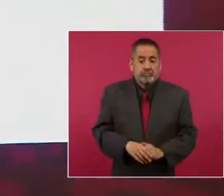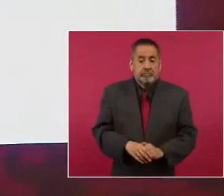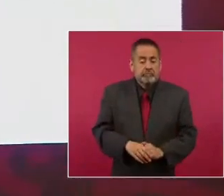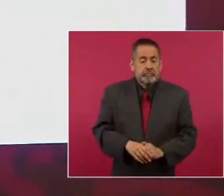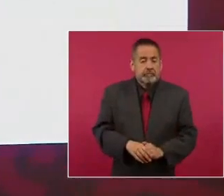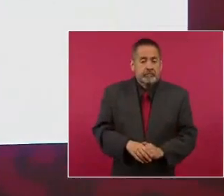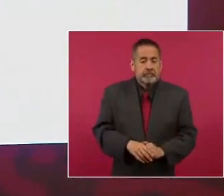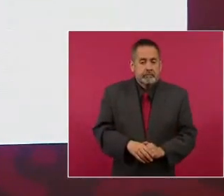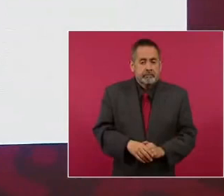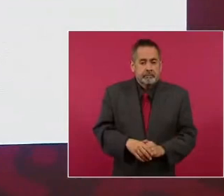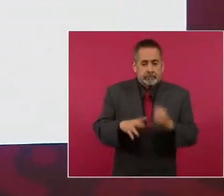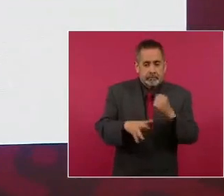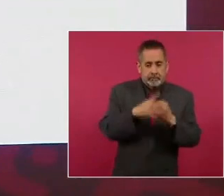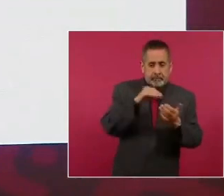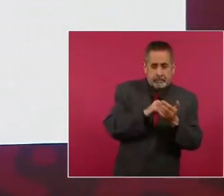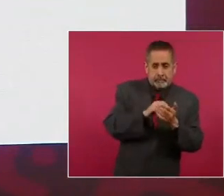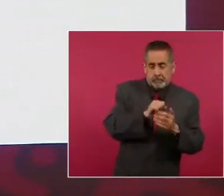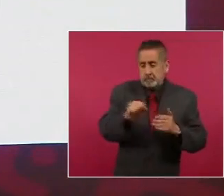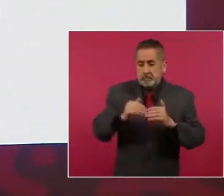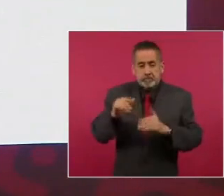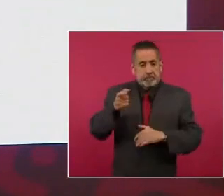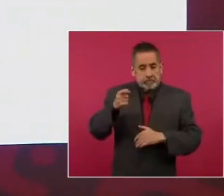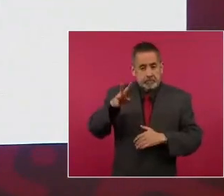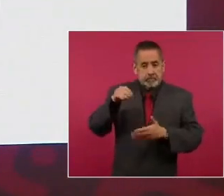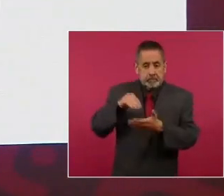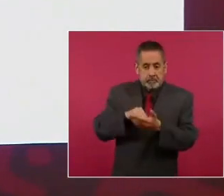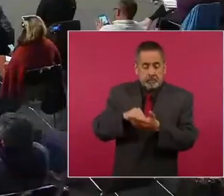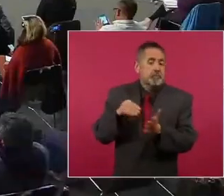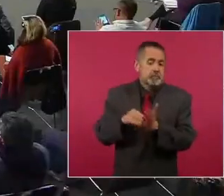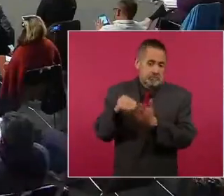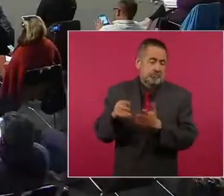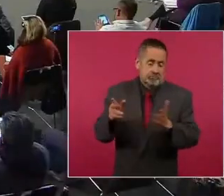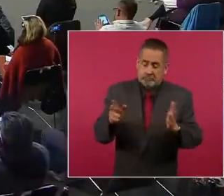de catorce mil a veintinueve mil millones